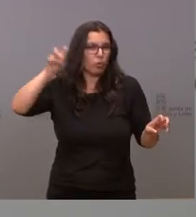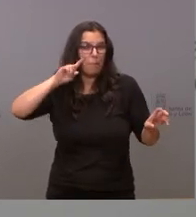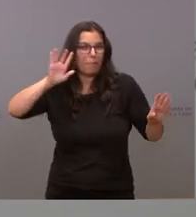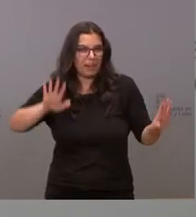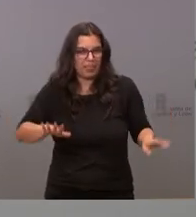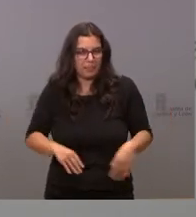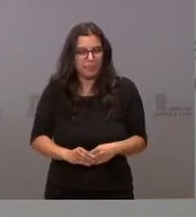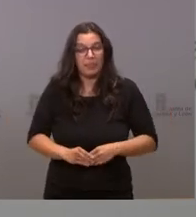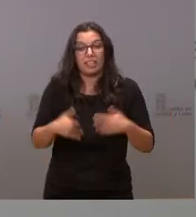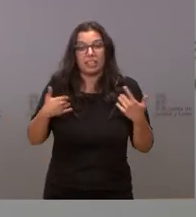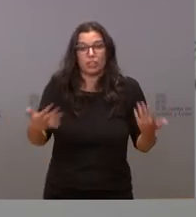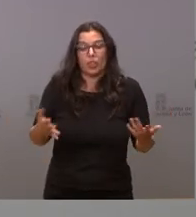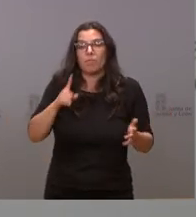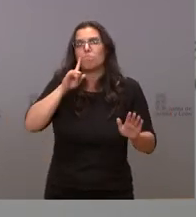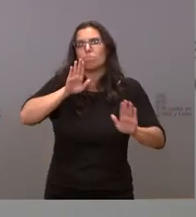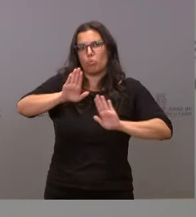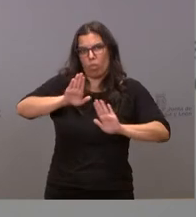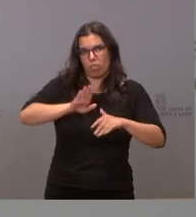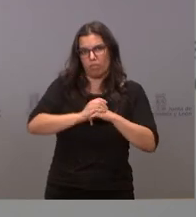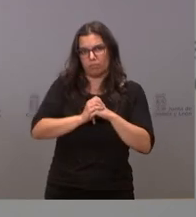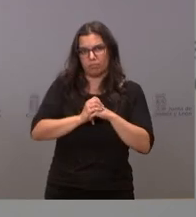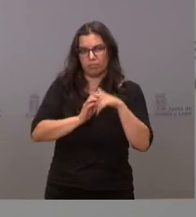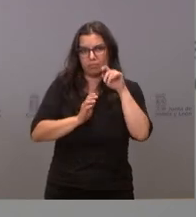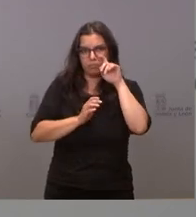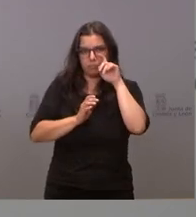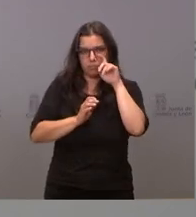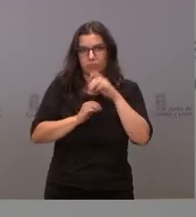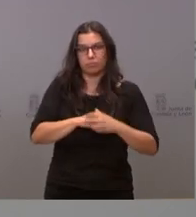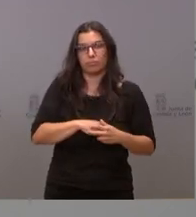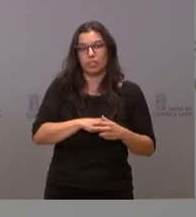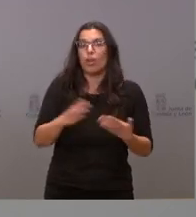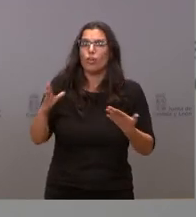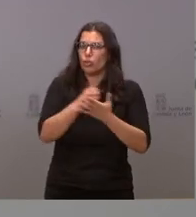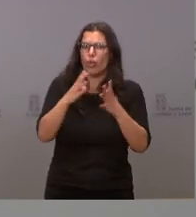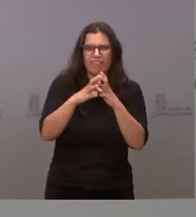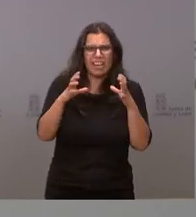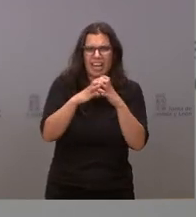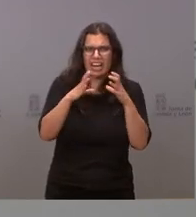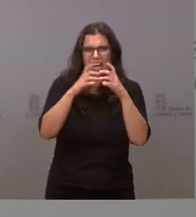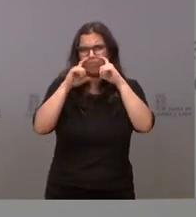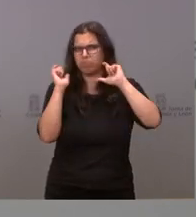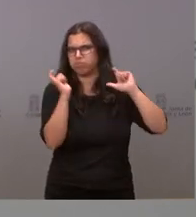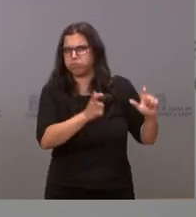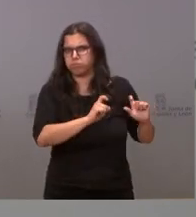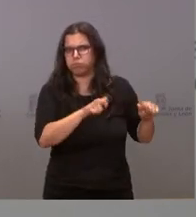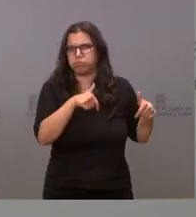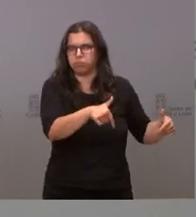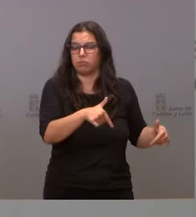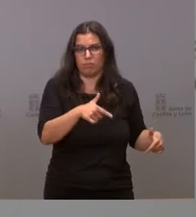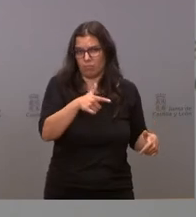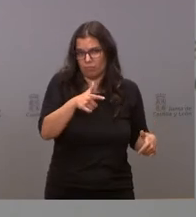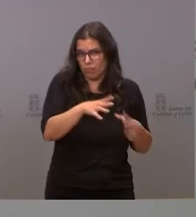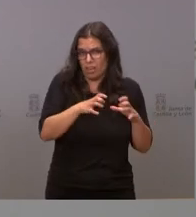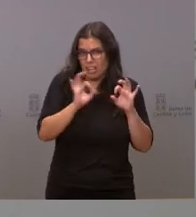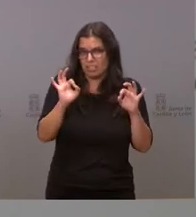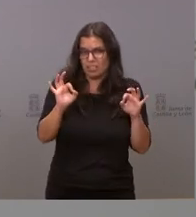Por tanto, prudencia. Tenemos todos muchas ganas de que desaparezca la mascarilla de nuestras